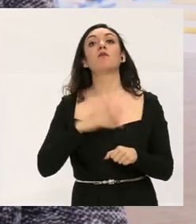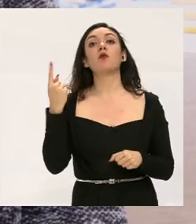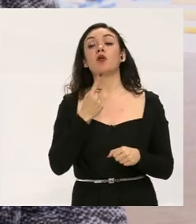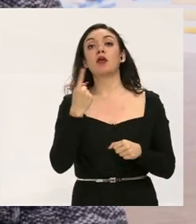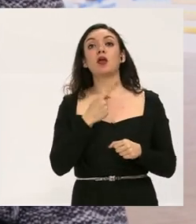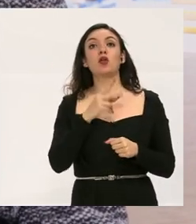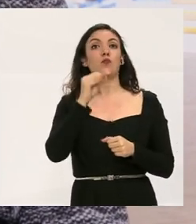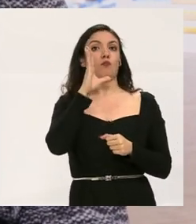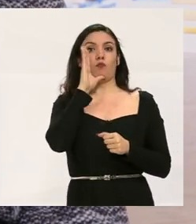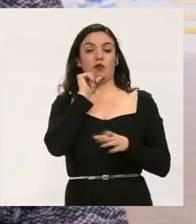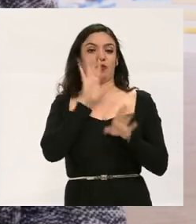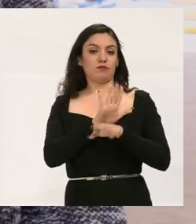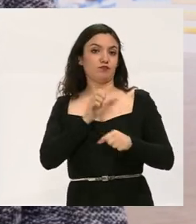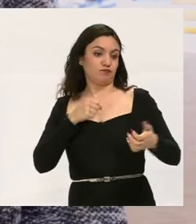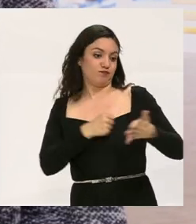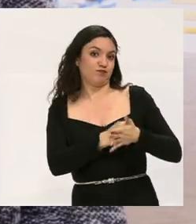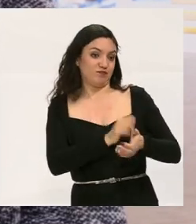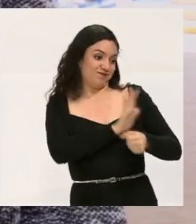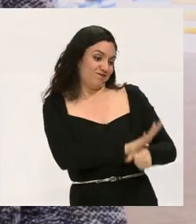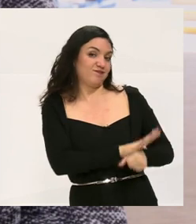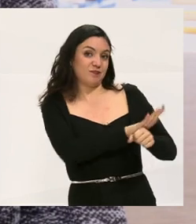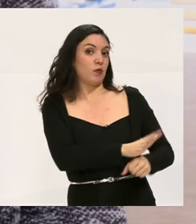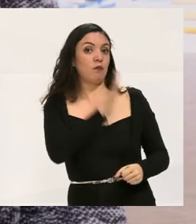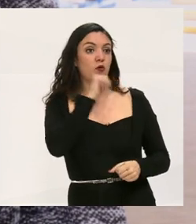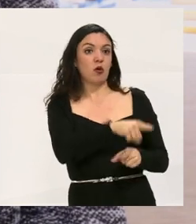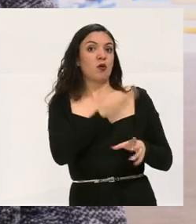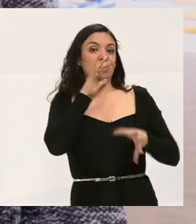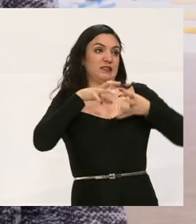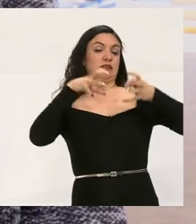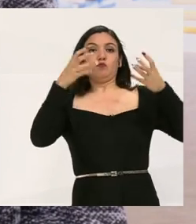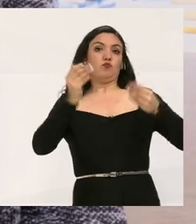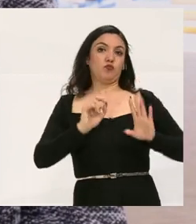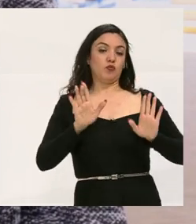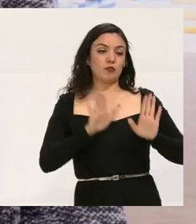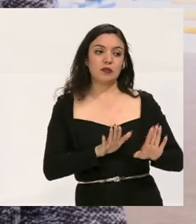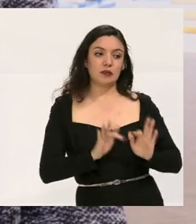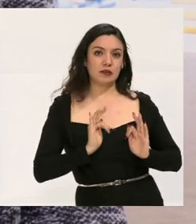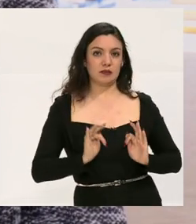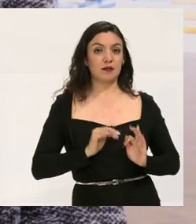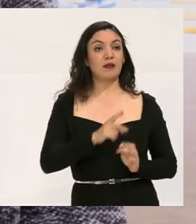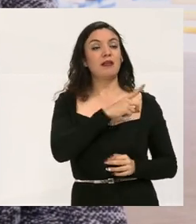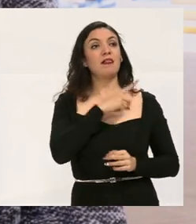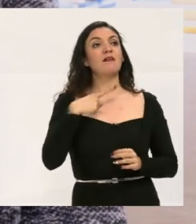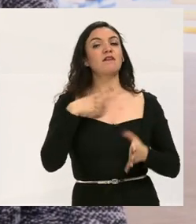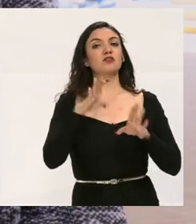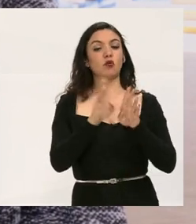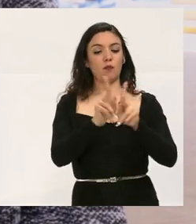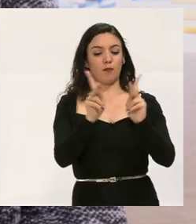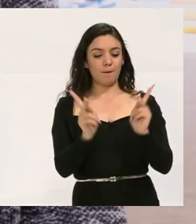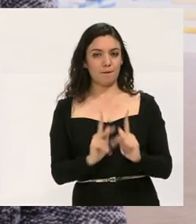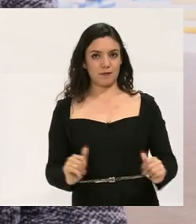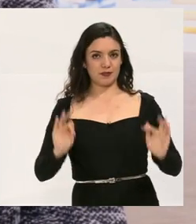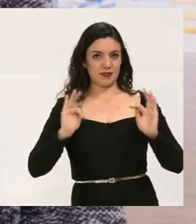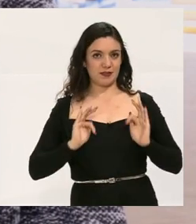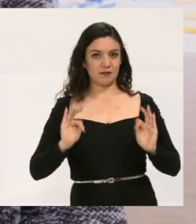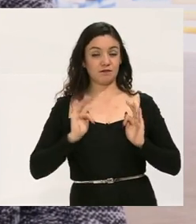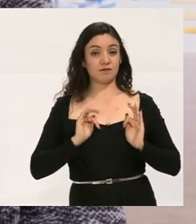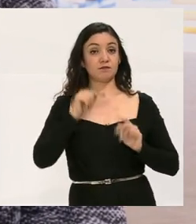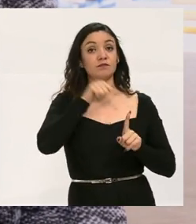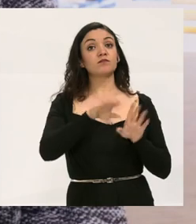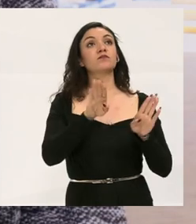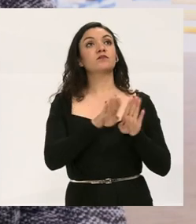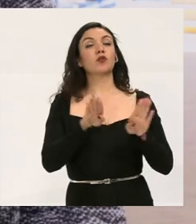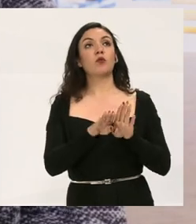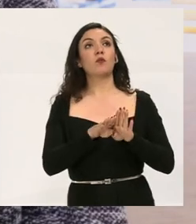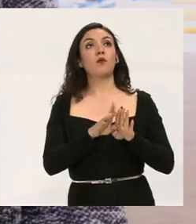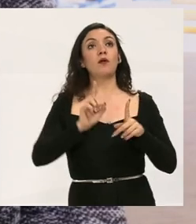¿Por qué? Porque, pues, no puedes ser presionado, no puedes tener tanto estrés. Tiene que estar en paz y tranquilo.